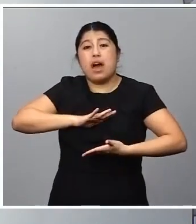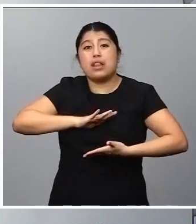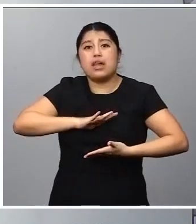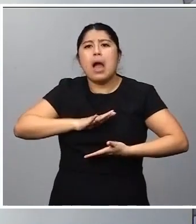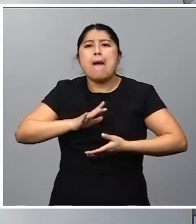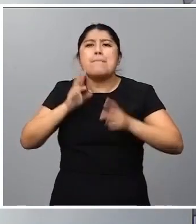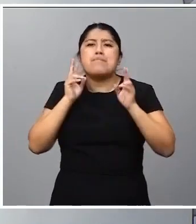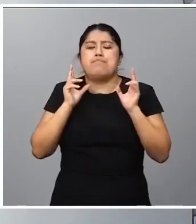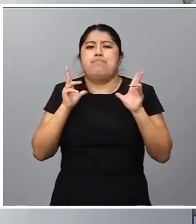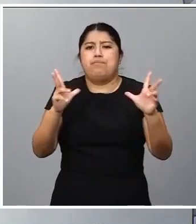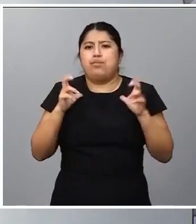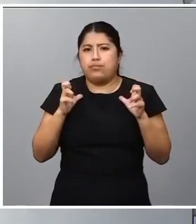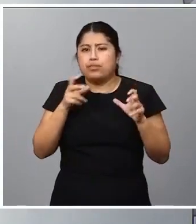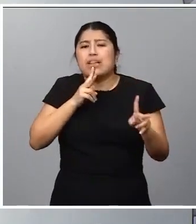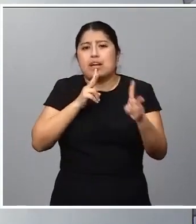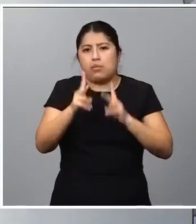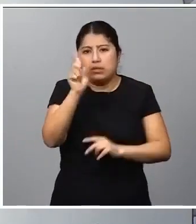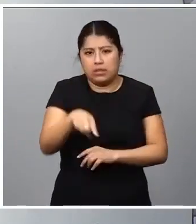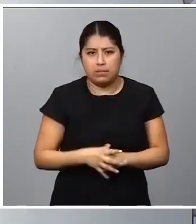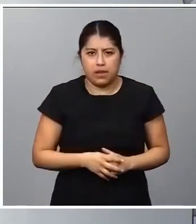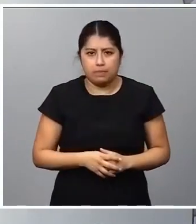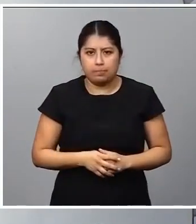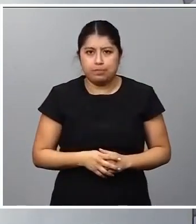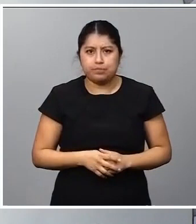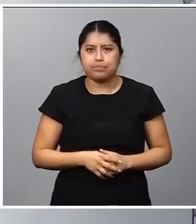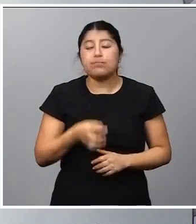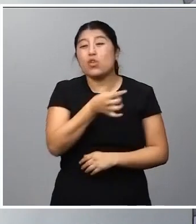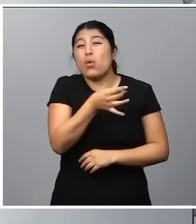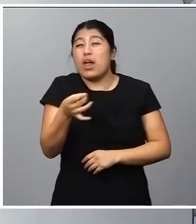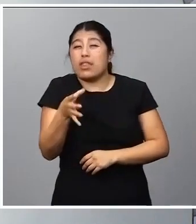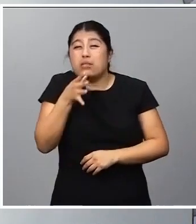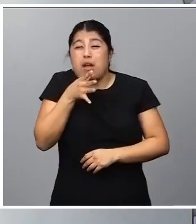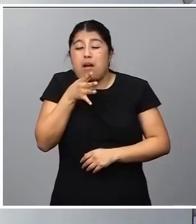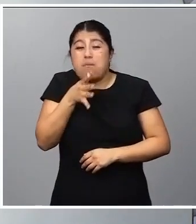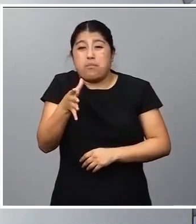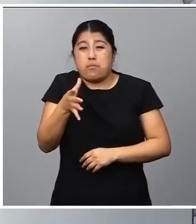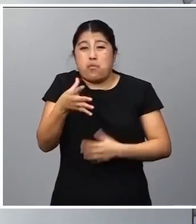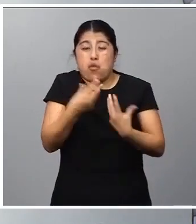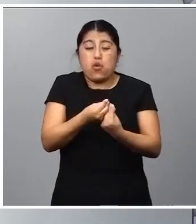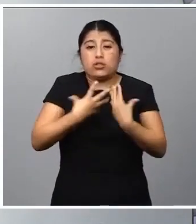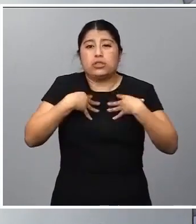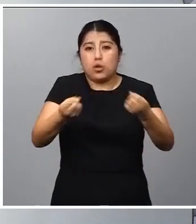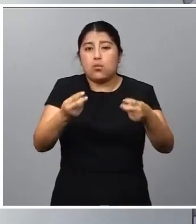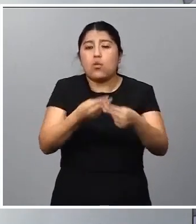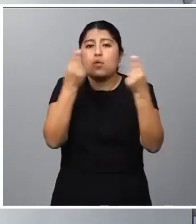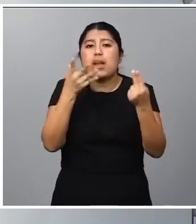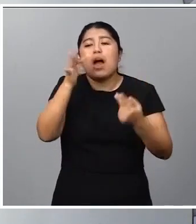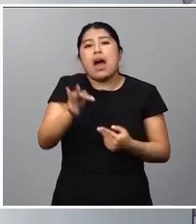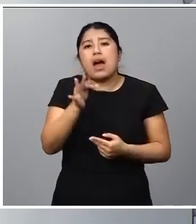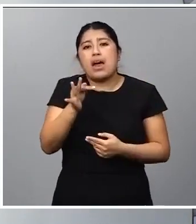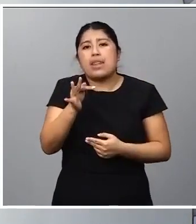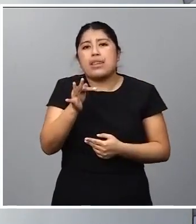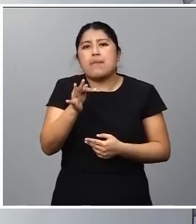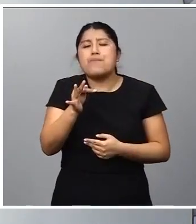capacidad de coordinación, nuestra capacidad de respuesta. Esto no solamente es una deuda pendiente con la salud pública, sino que además incorpora las lecciones